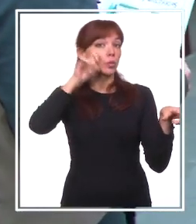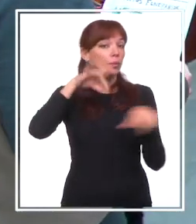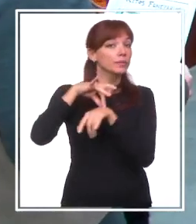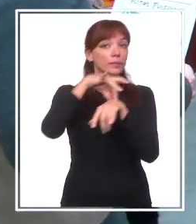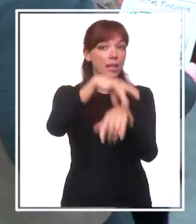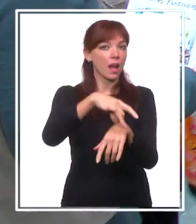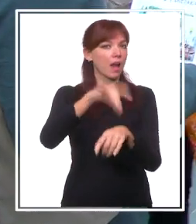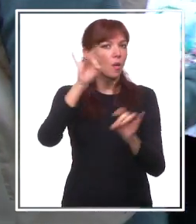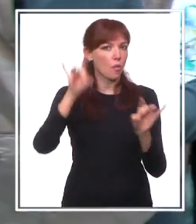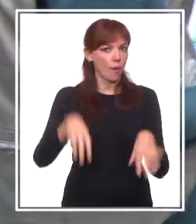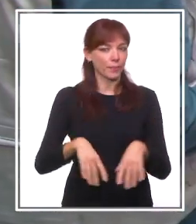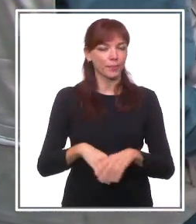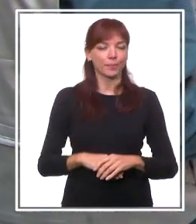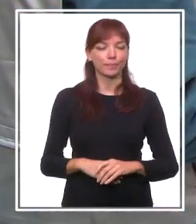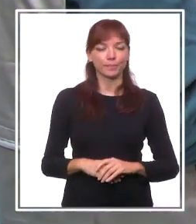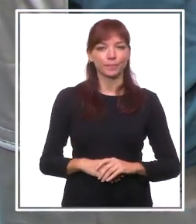Museo.